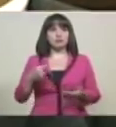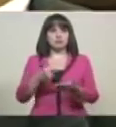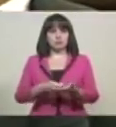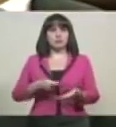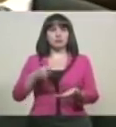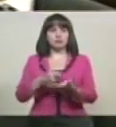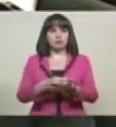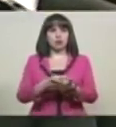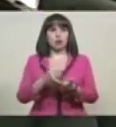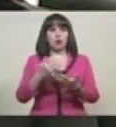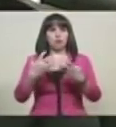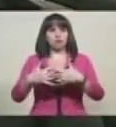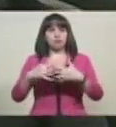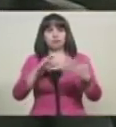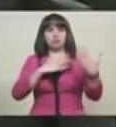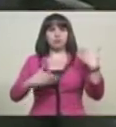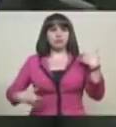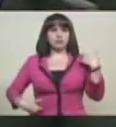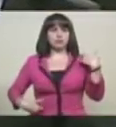Vicepresidente Ejecutivo.